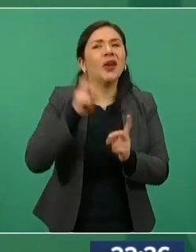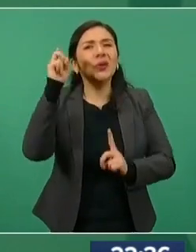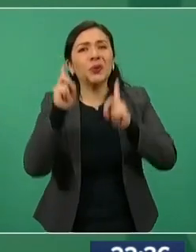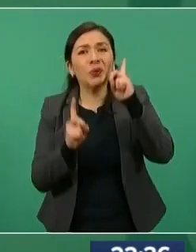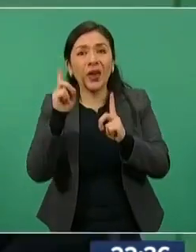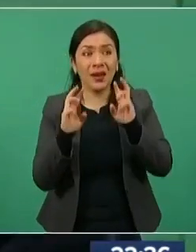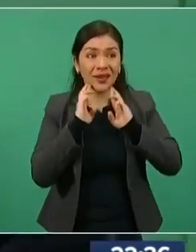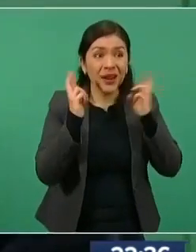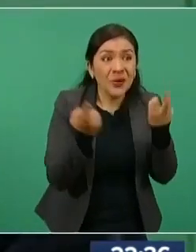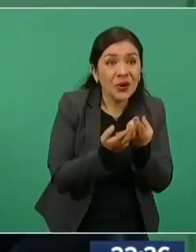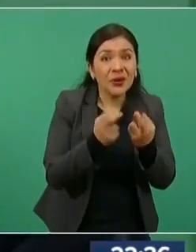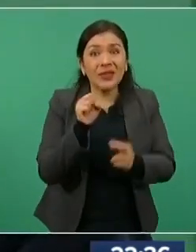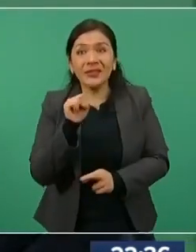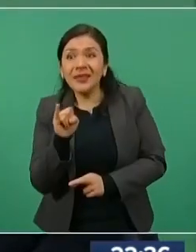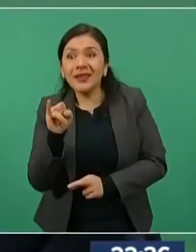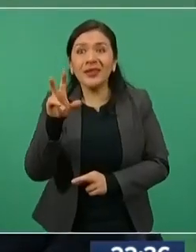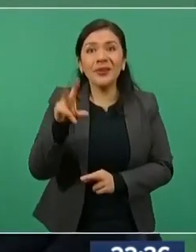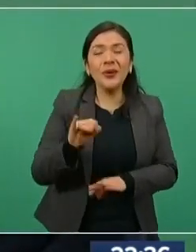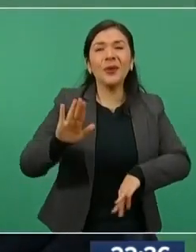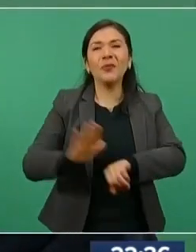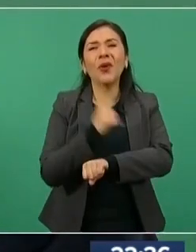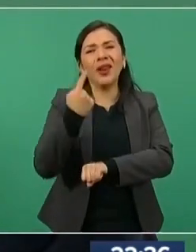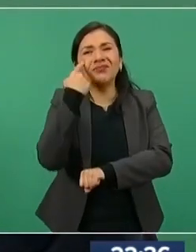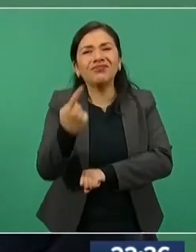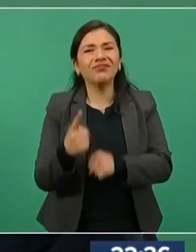por esta nueva variante,